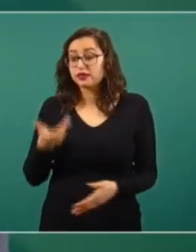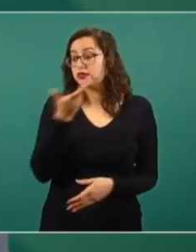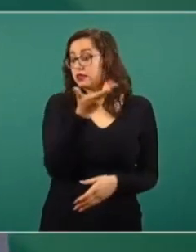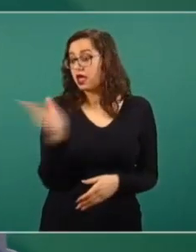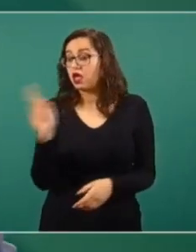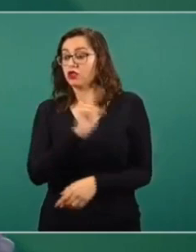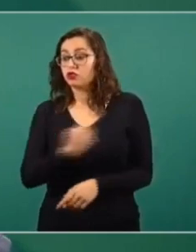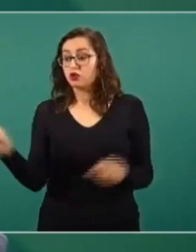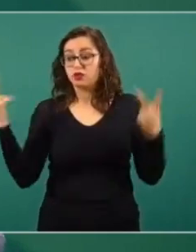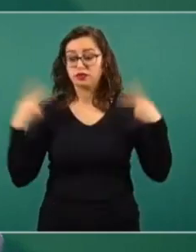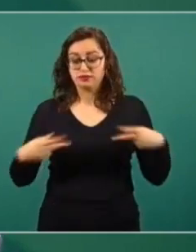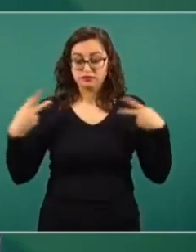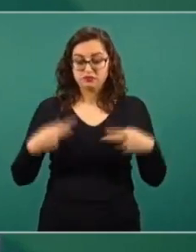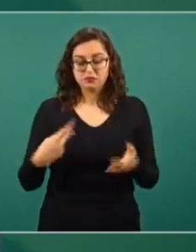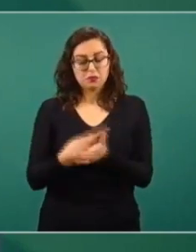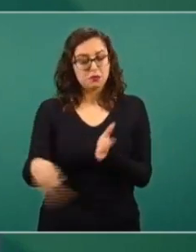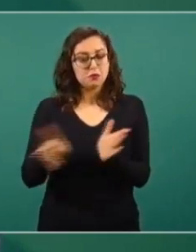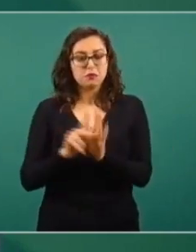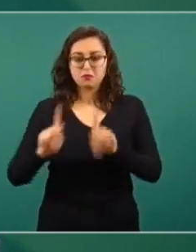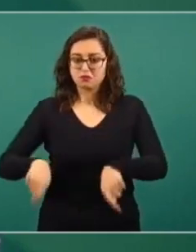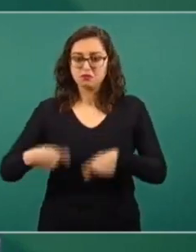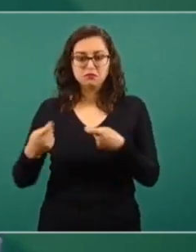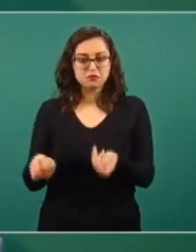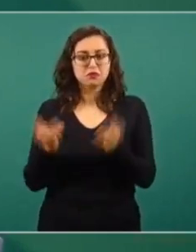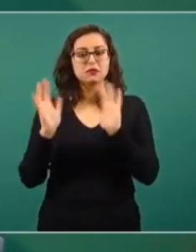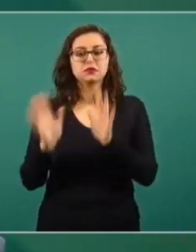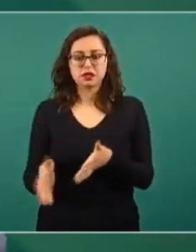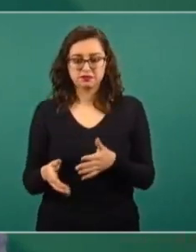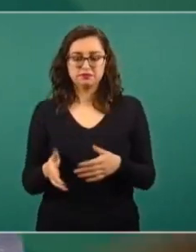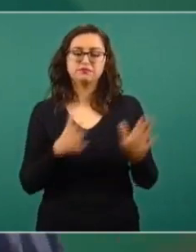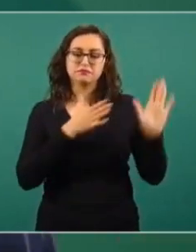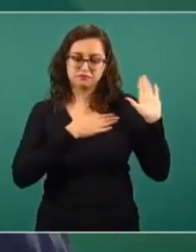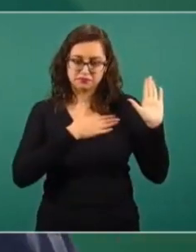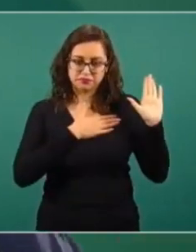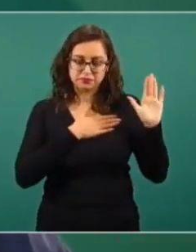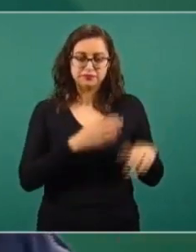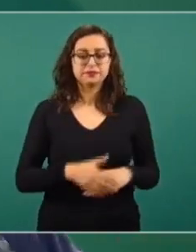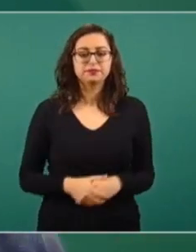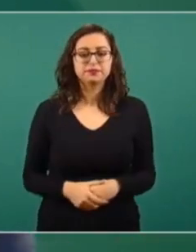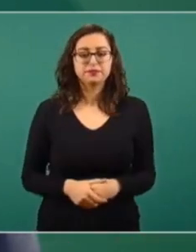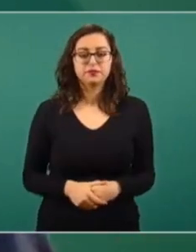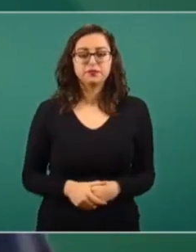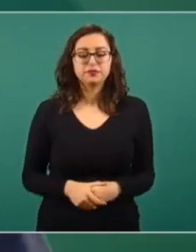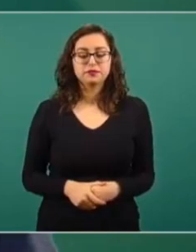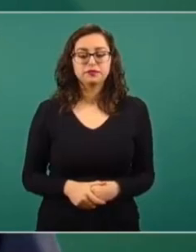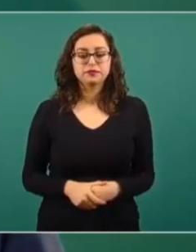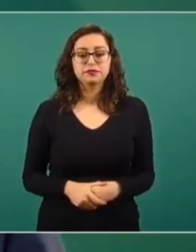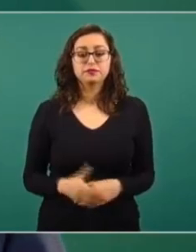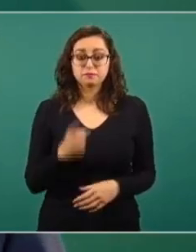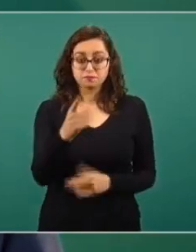trabajadores del sector salud. Ese es mi compromiso. Y tomamos en cuenta lo que estás planteando.